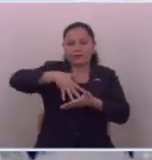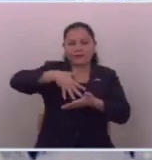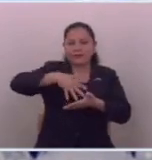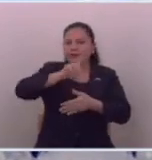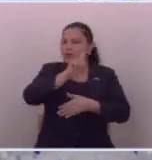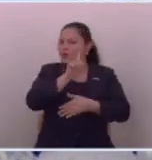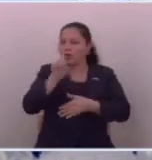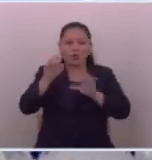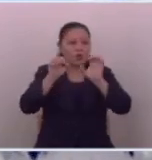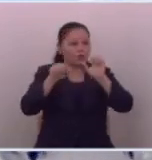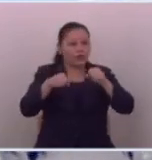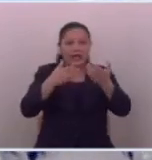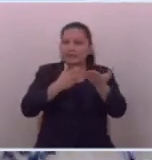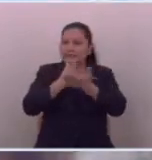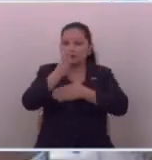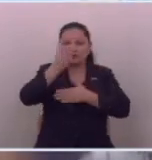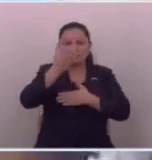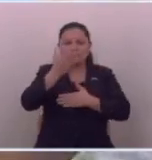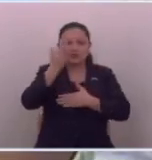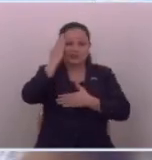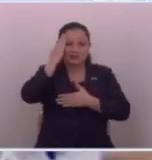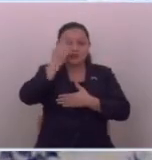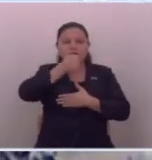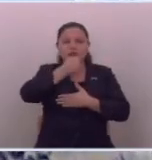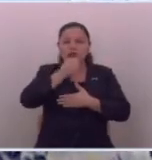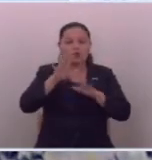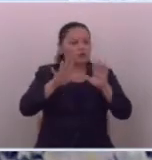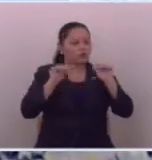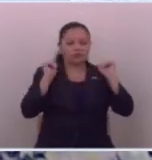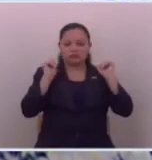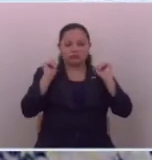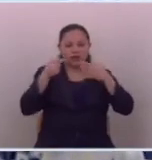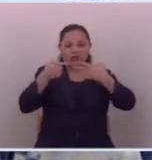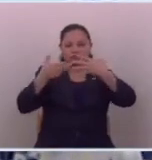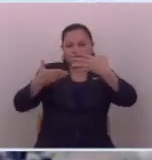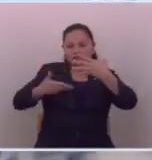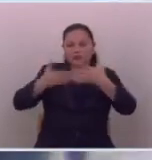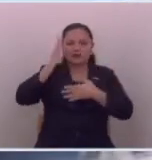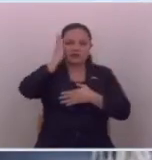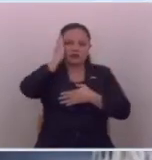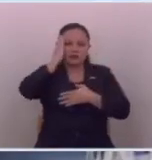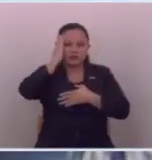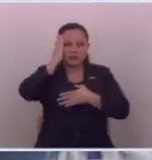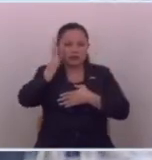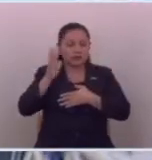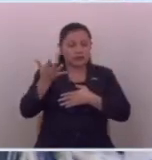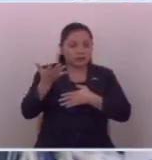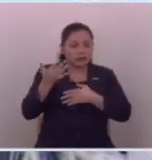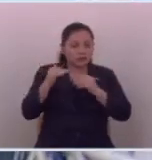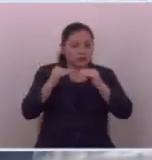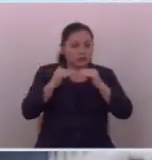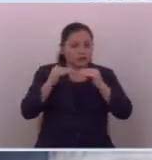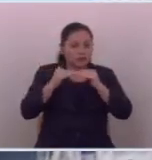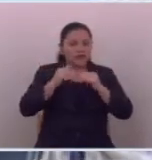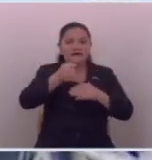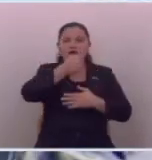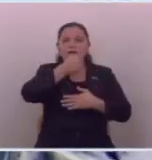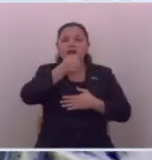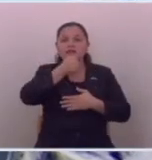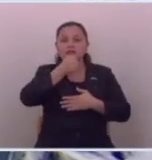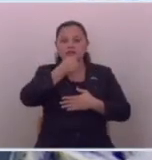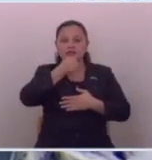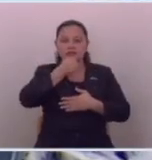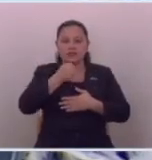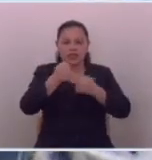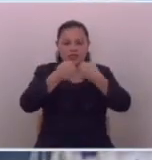no puede conocer o ustedes le niegan el derecho a conocer a través de la prensa